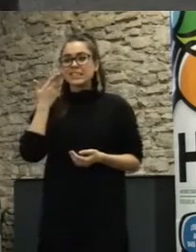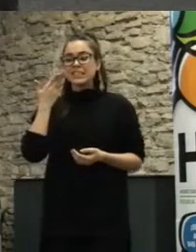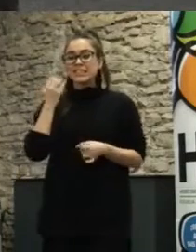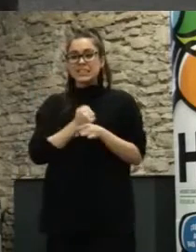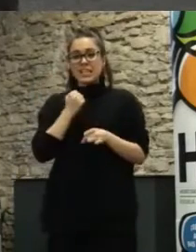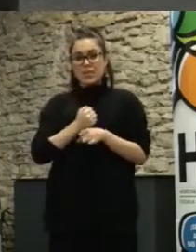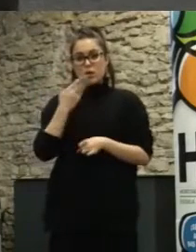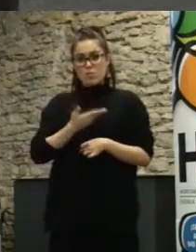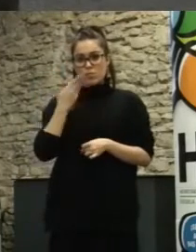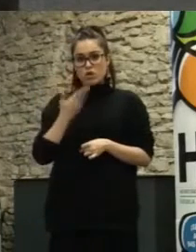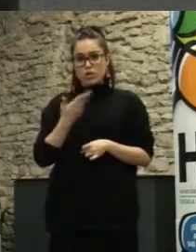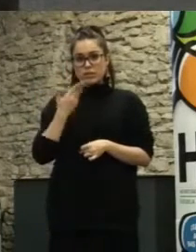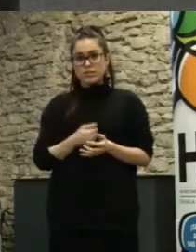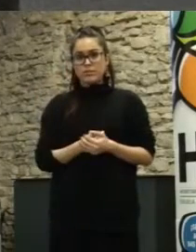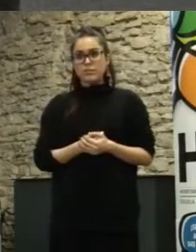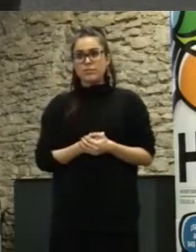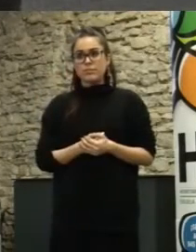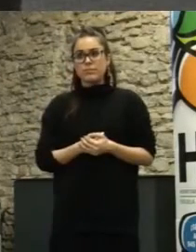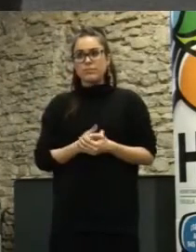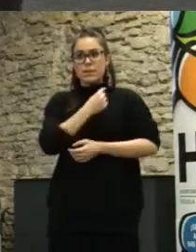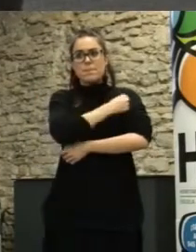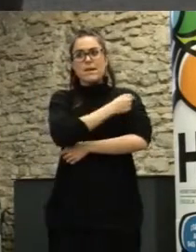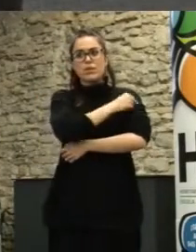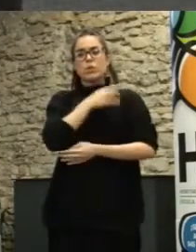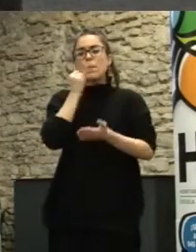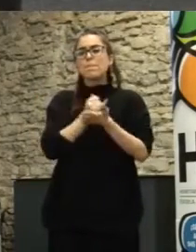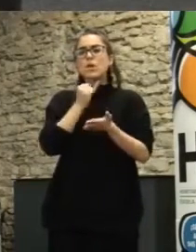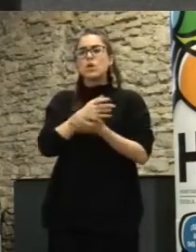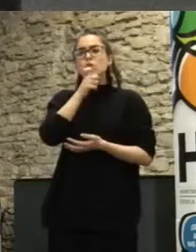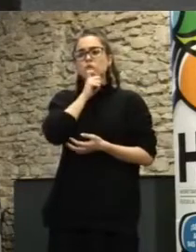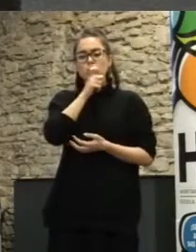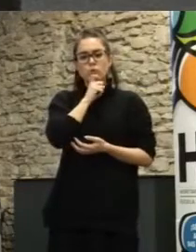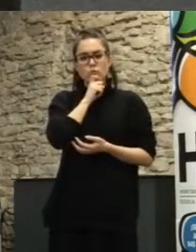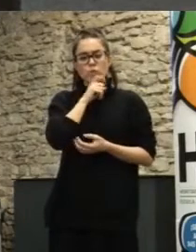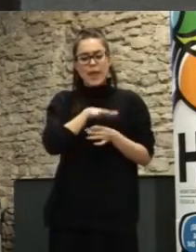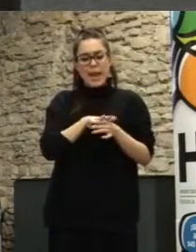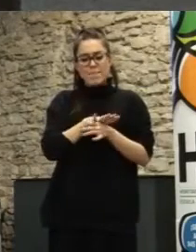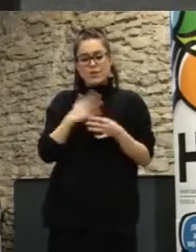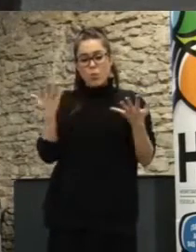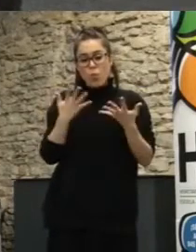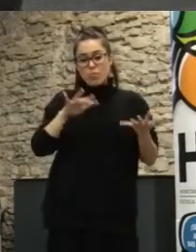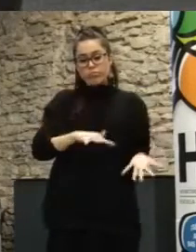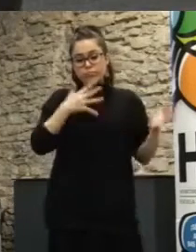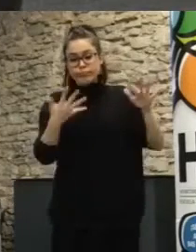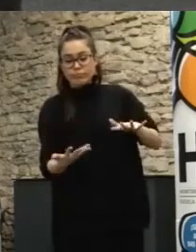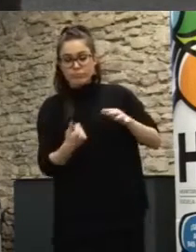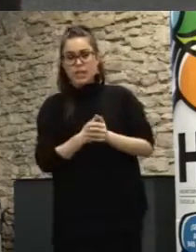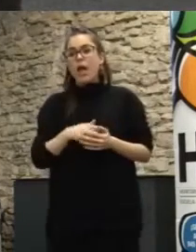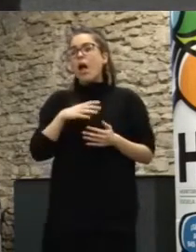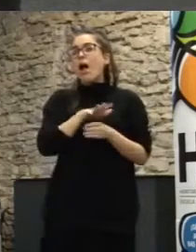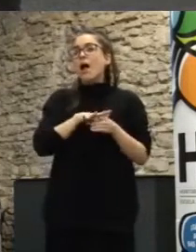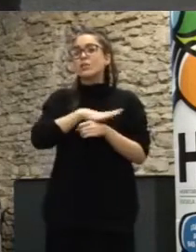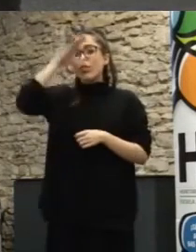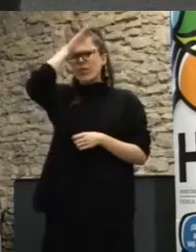sociológico de cómo testarlas a qué colectivos testarlas o en qué ámbitos testarlos es fundamental desde el ámbito científico